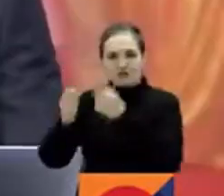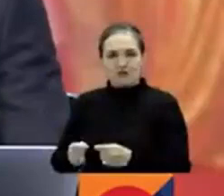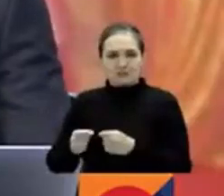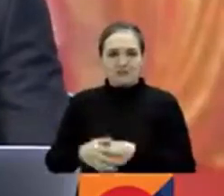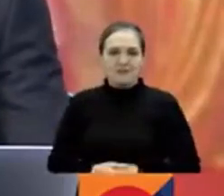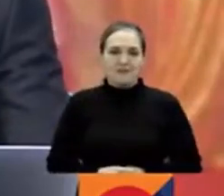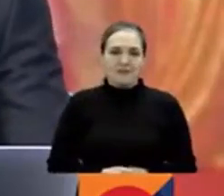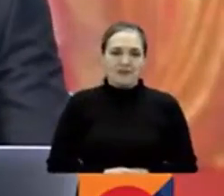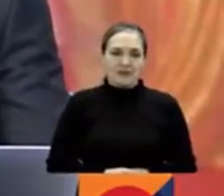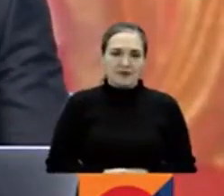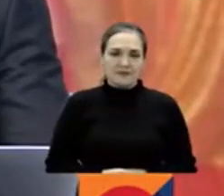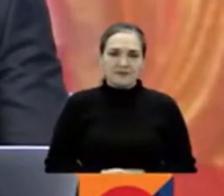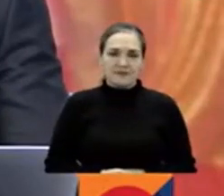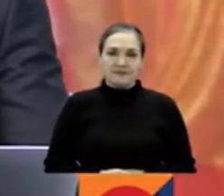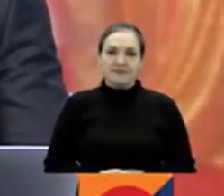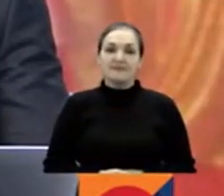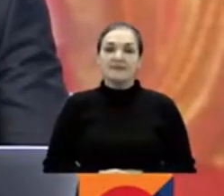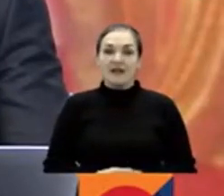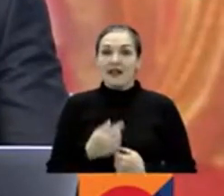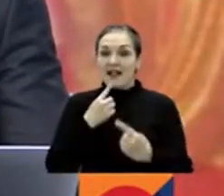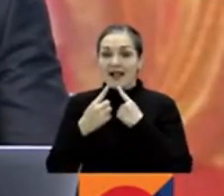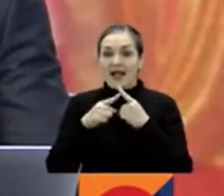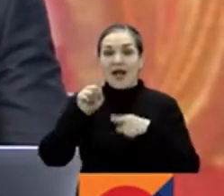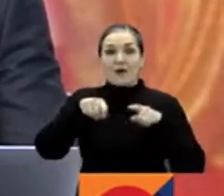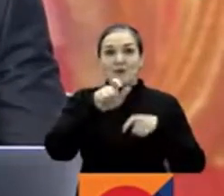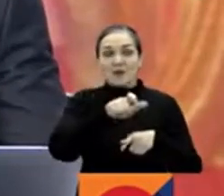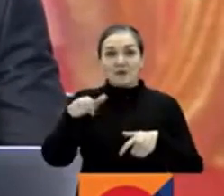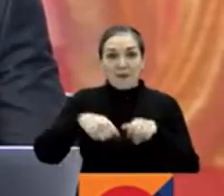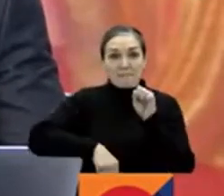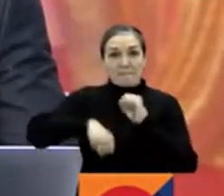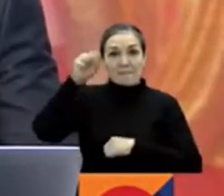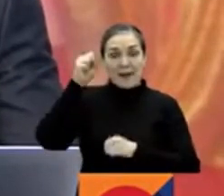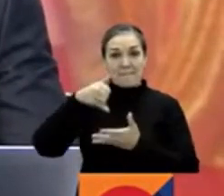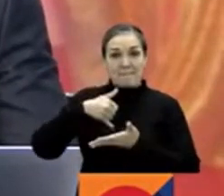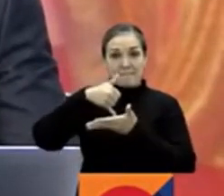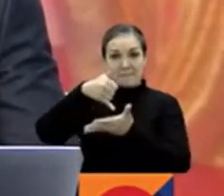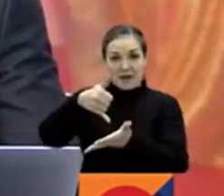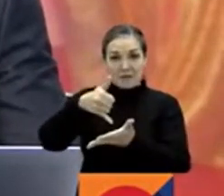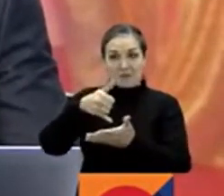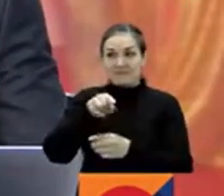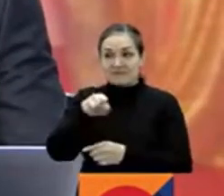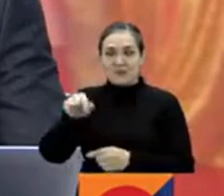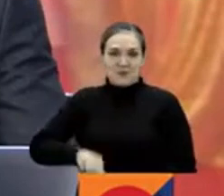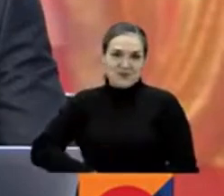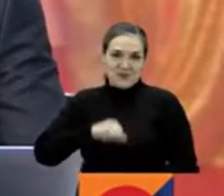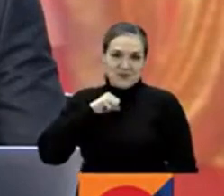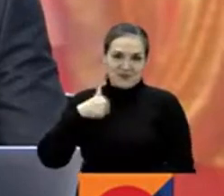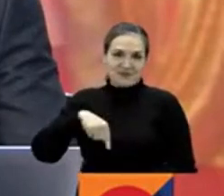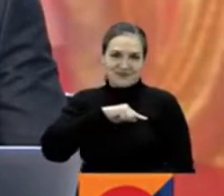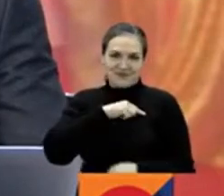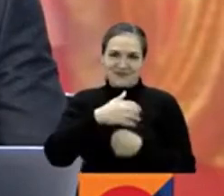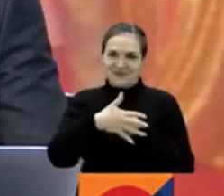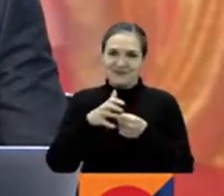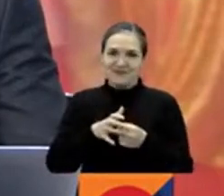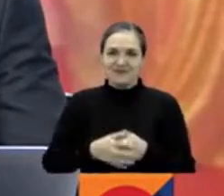Y precisamente conversamos con algunos de los protagonistas de estos premios que hoy llenan de orgullo a RTVC.